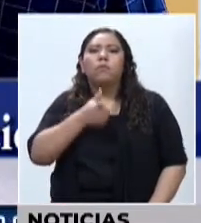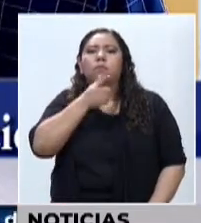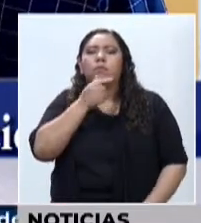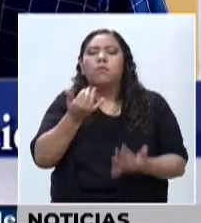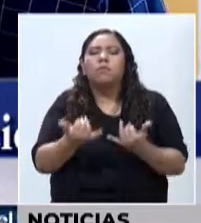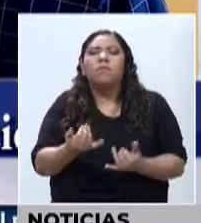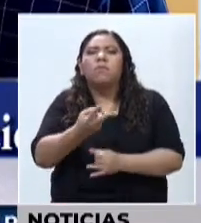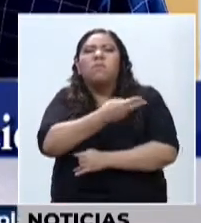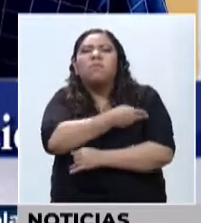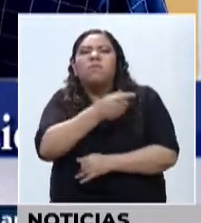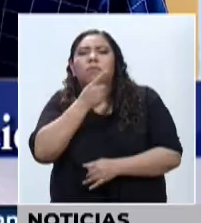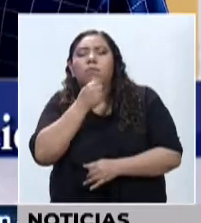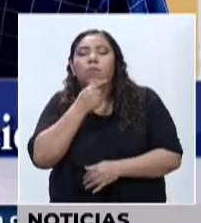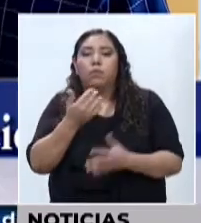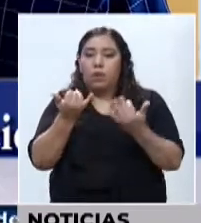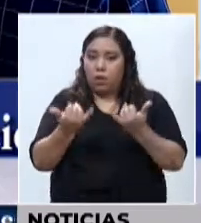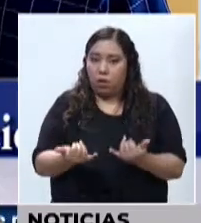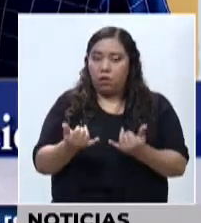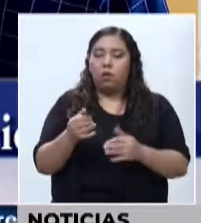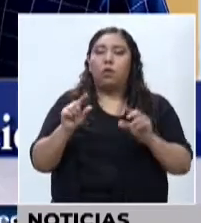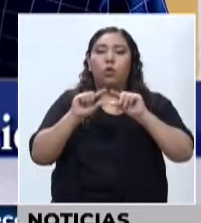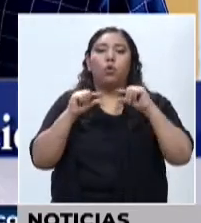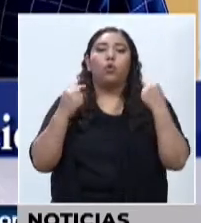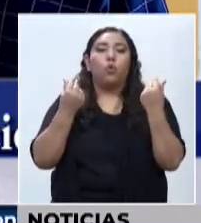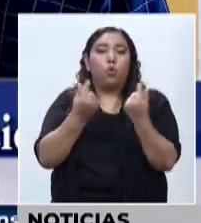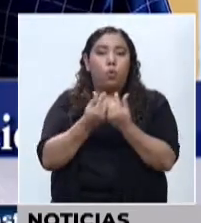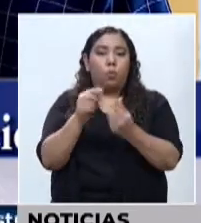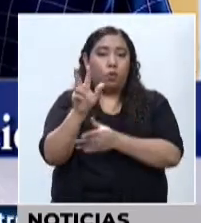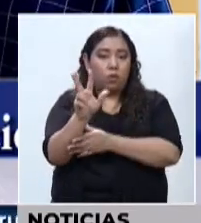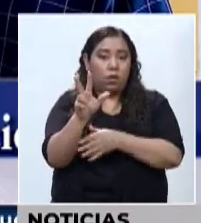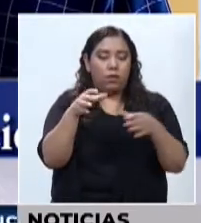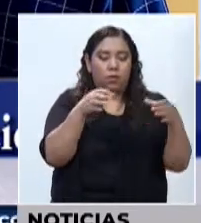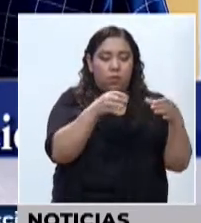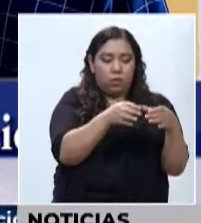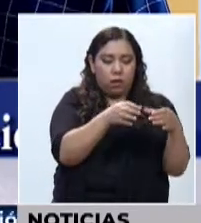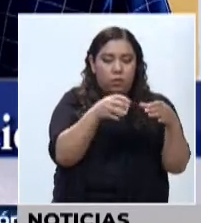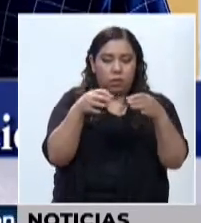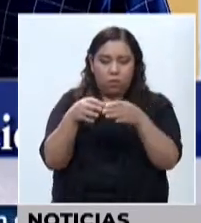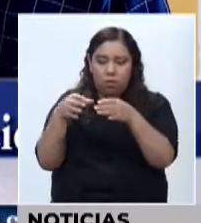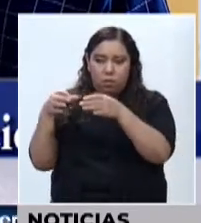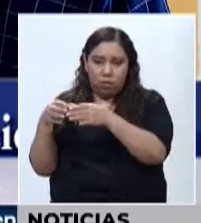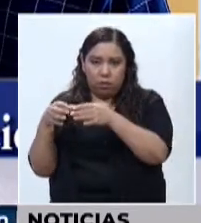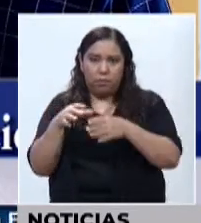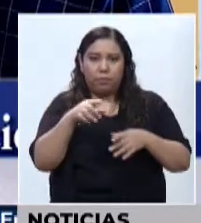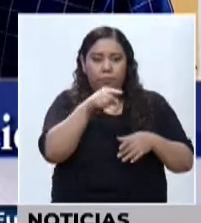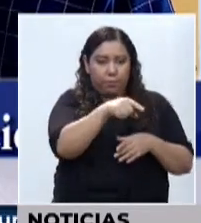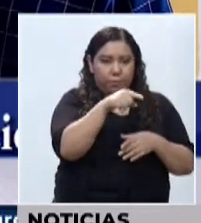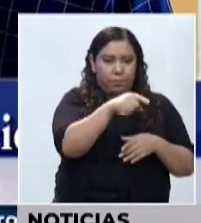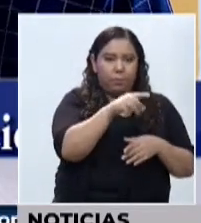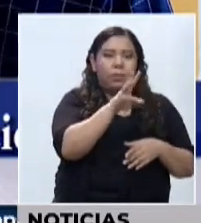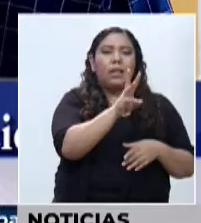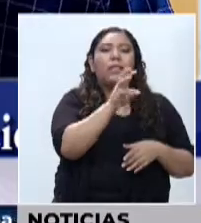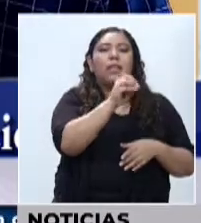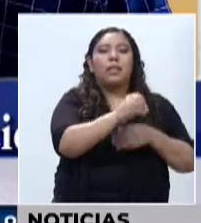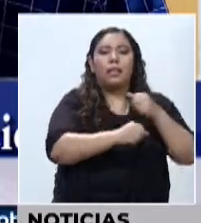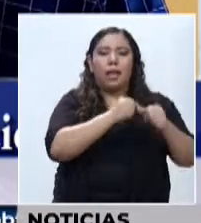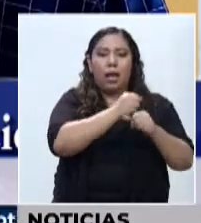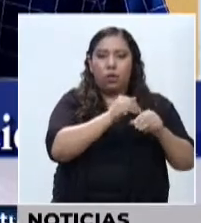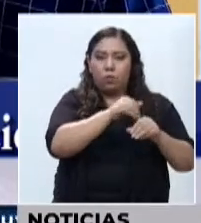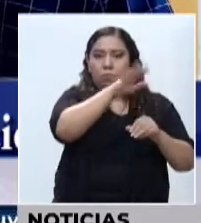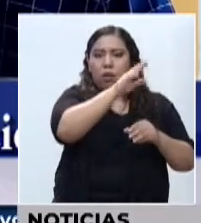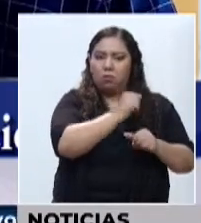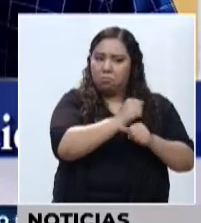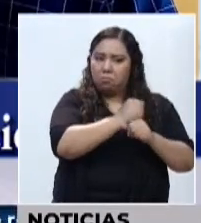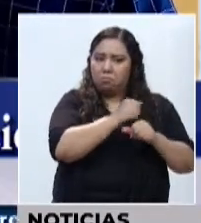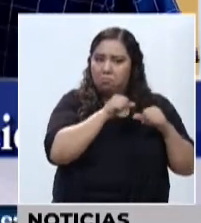son tres grupos, ¿verdad? Porque también están los mayores de 60 años que están activos y